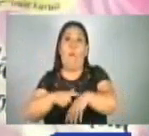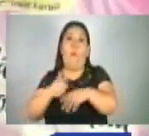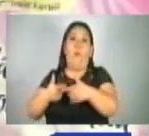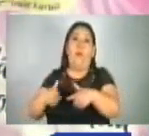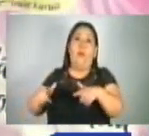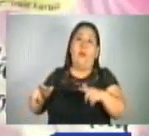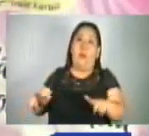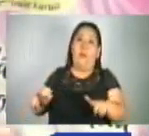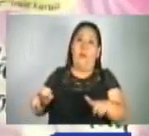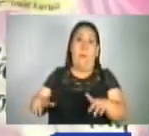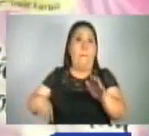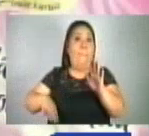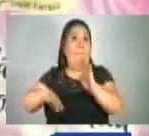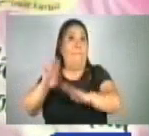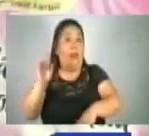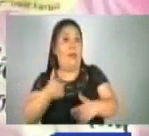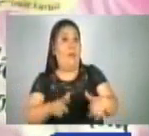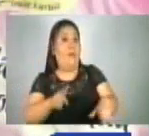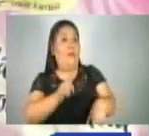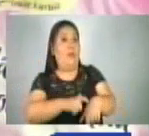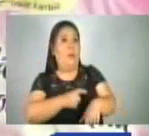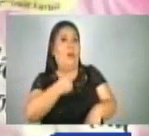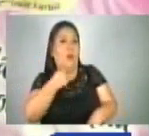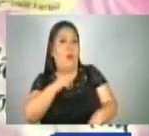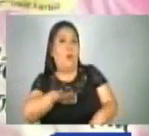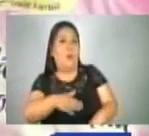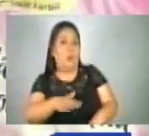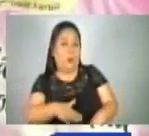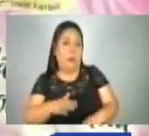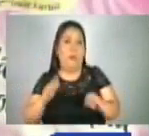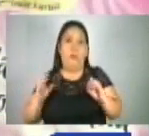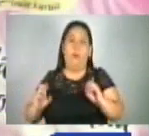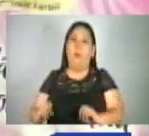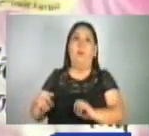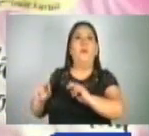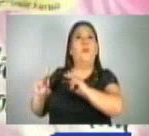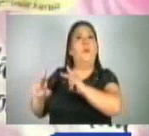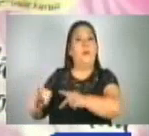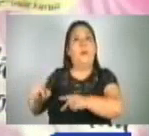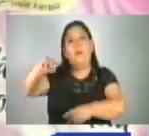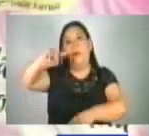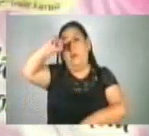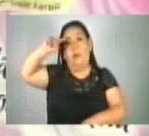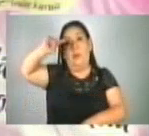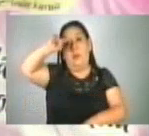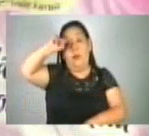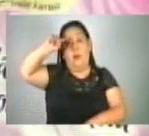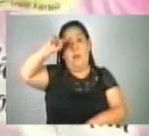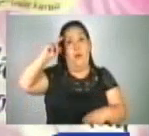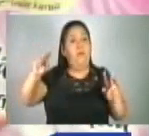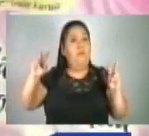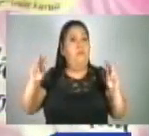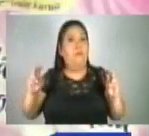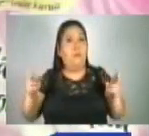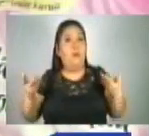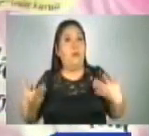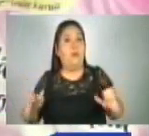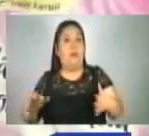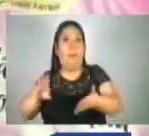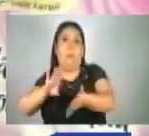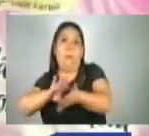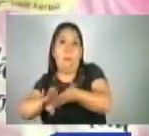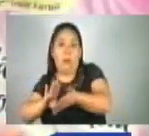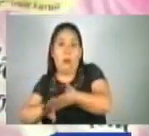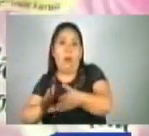tiene tiempo libre y cómo lo utiliza, de las oportunidades laborales en términos ya no solo de salario